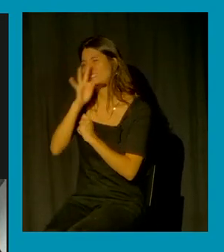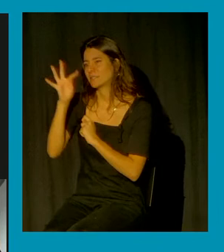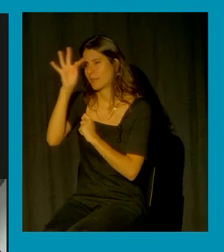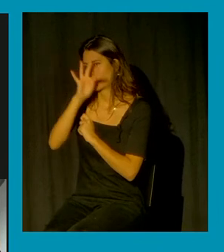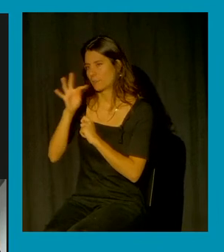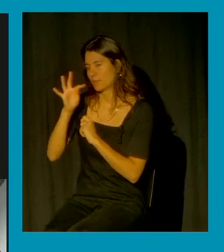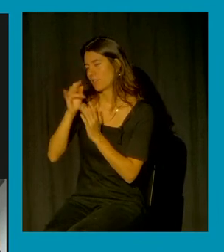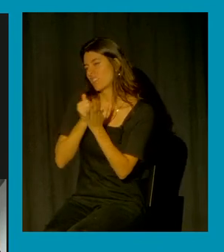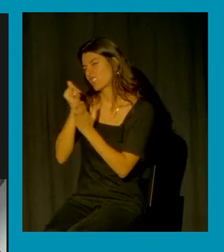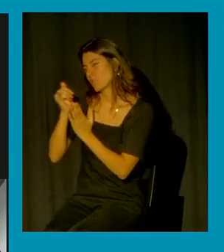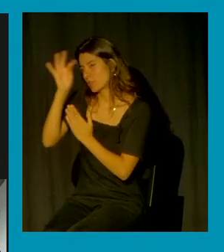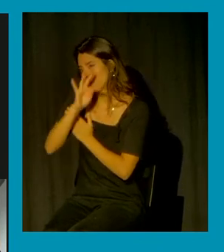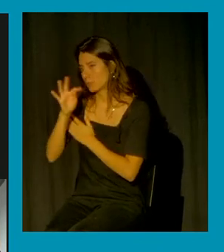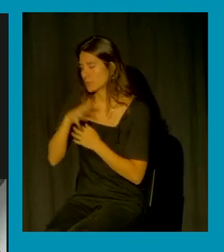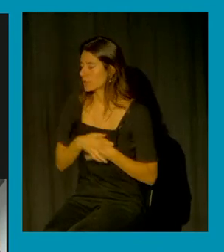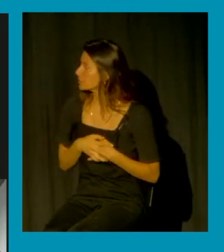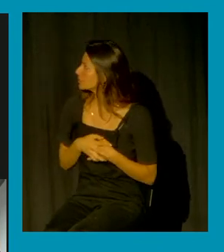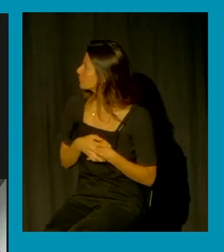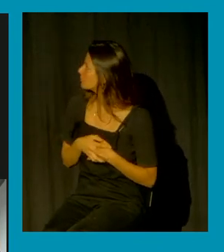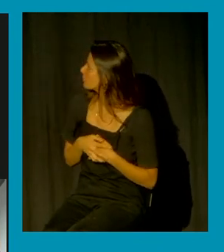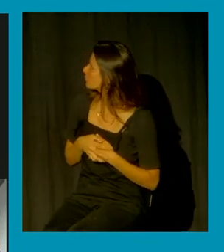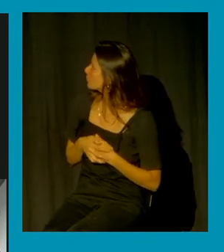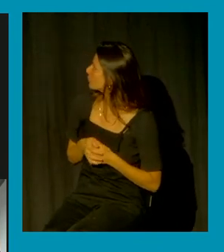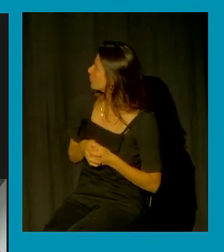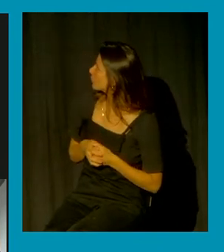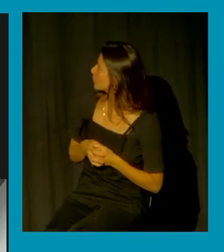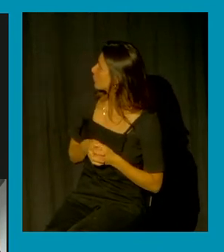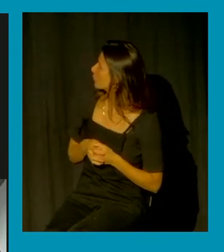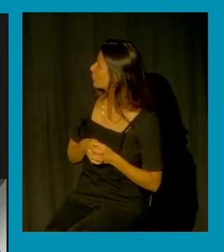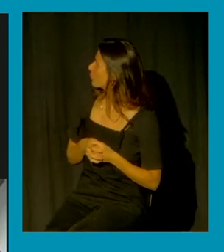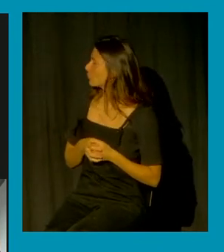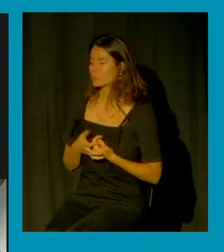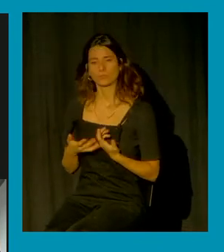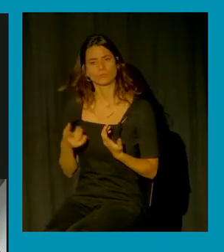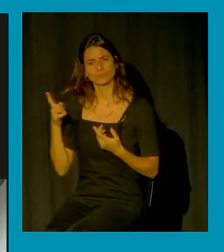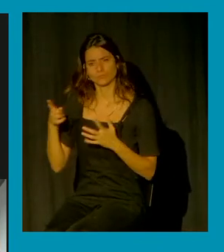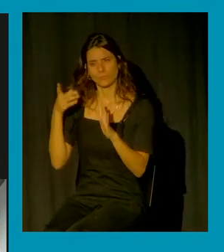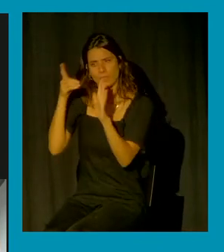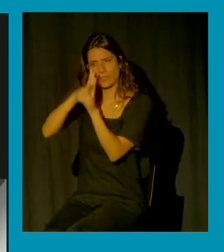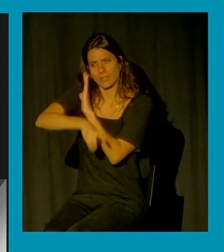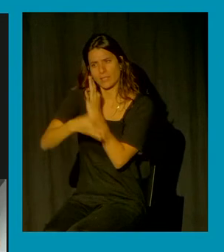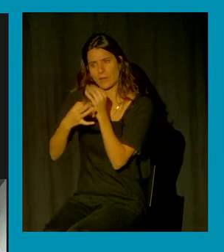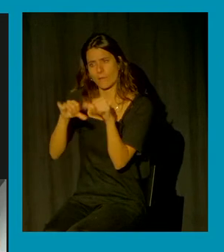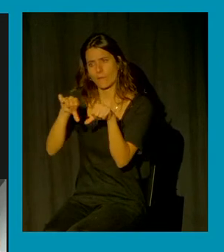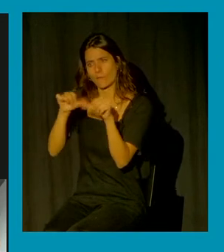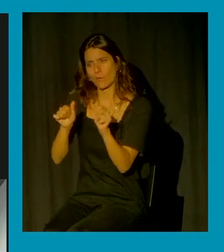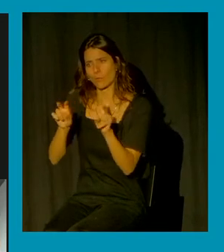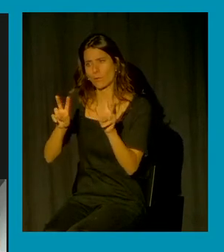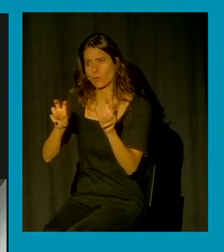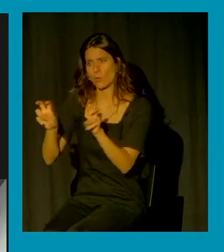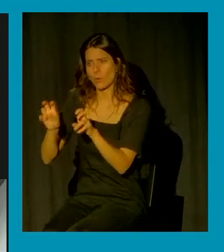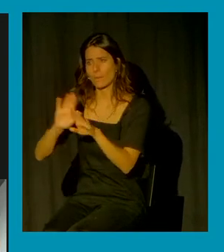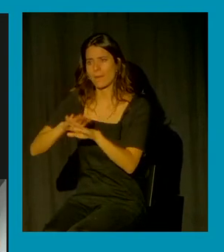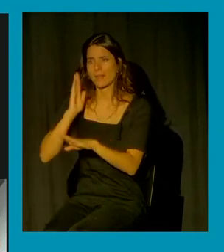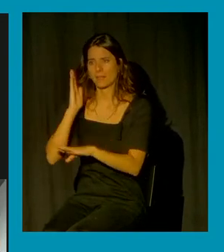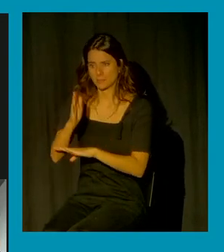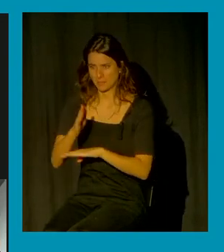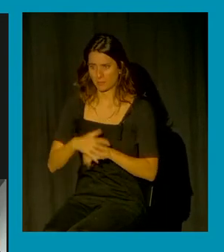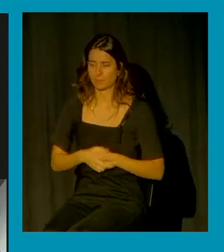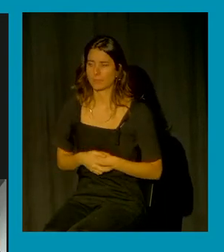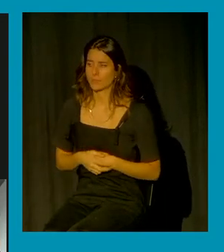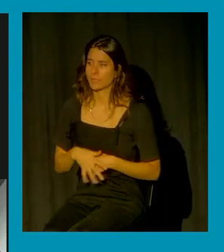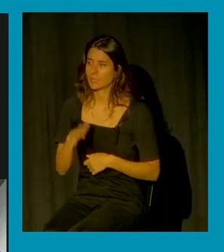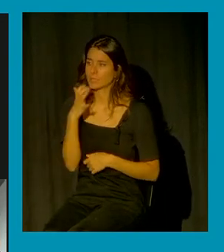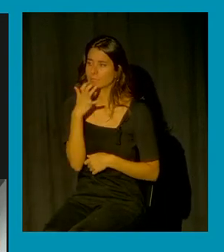lo que hace es un ejercicio de hacer una evolución y descripción de las formas o de las nuevas formas de ejercer castigo cuando se pasa